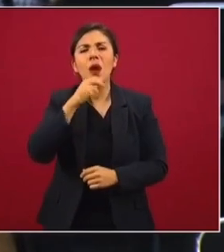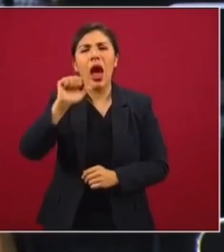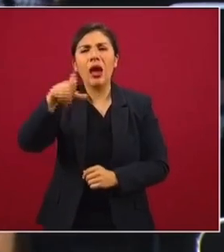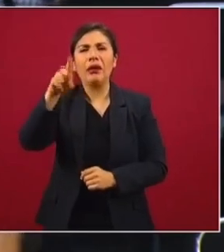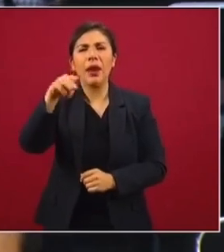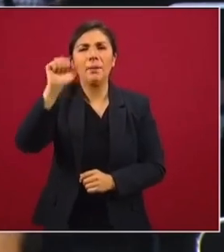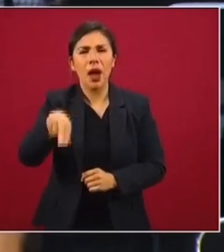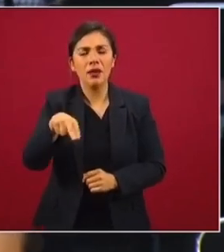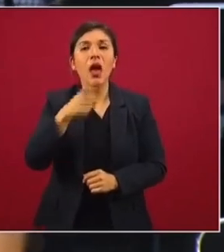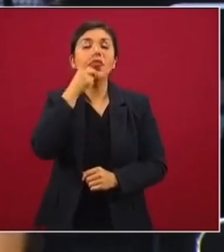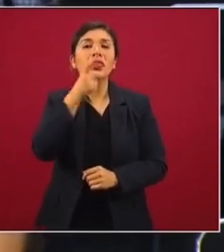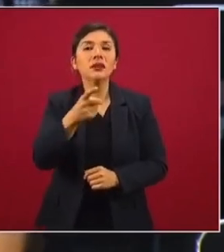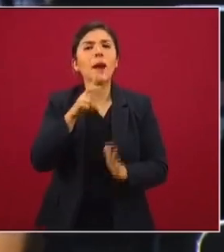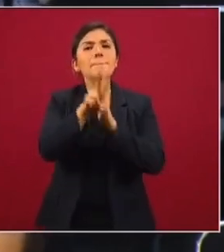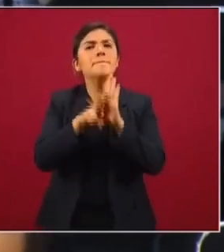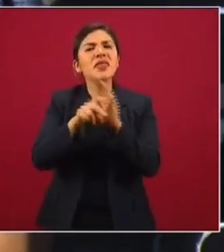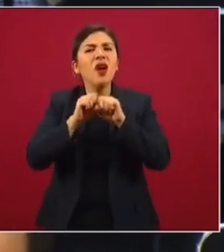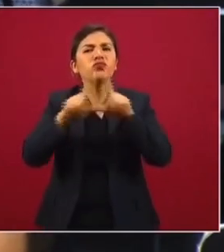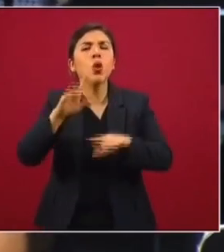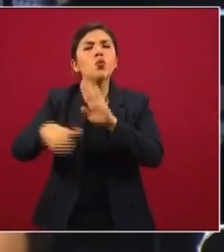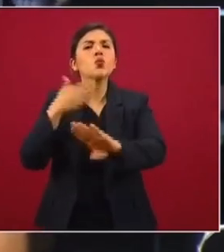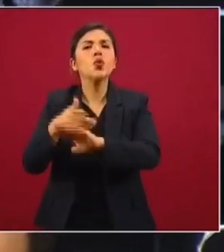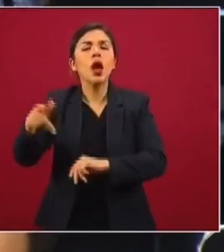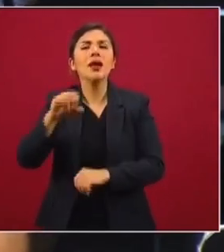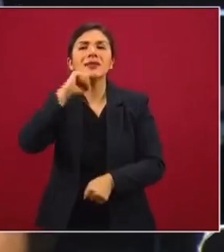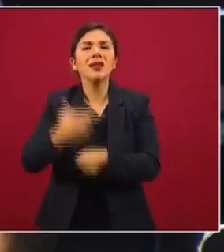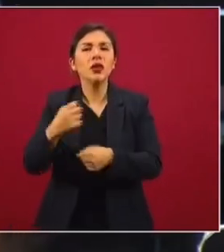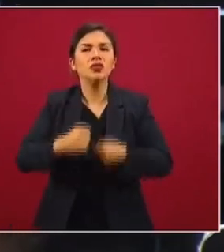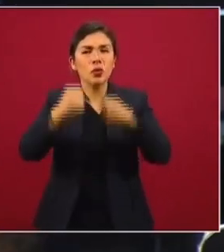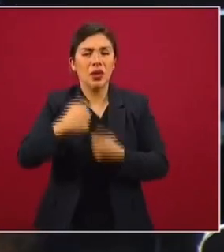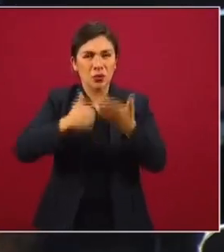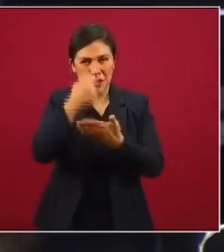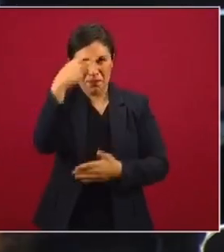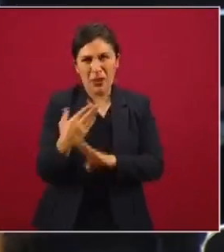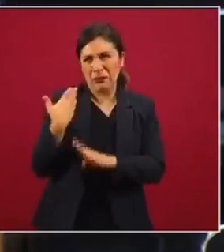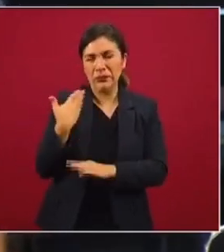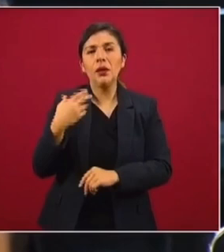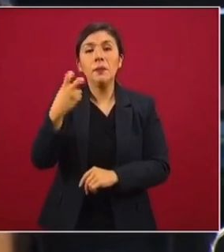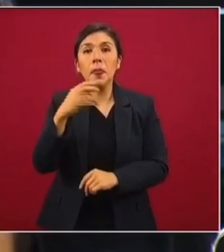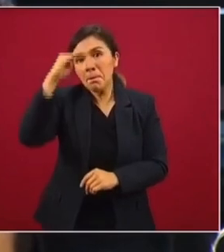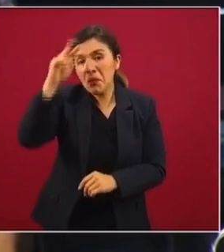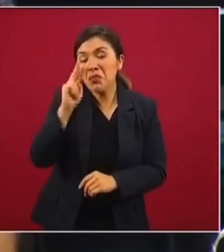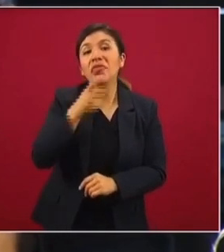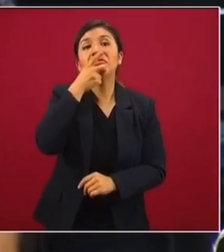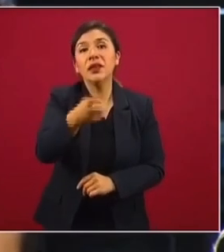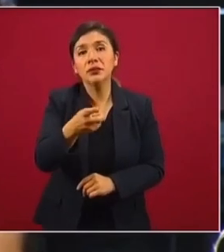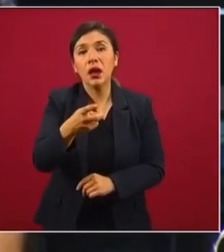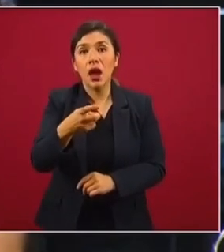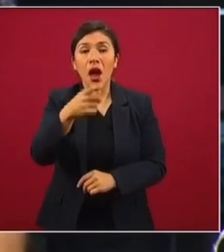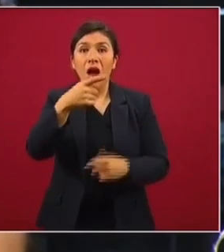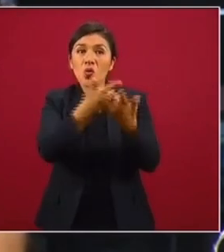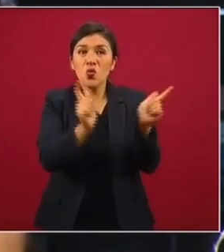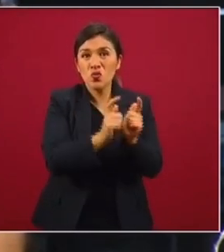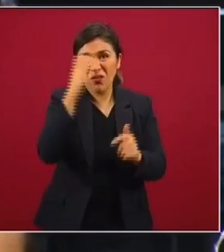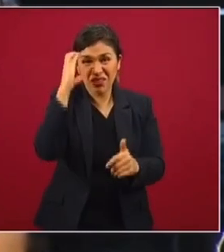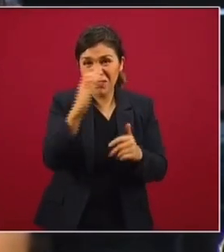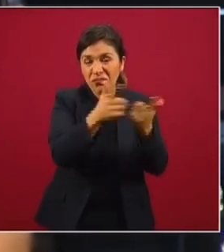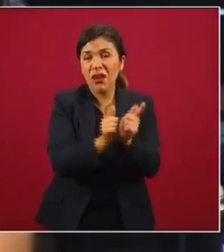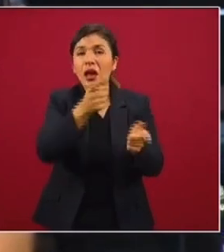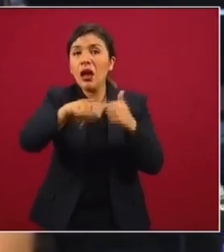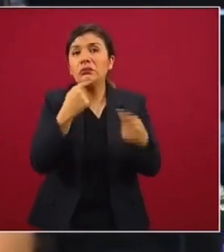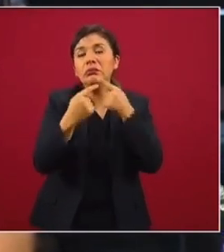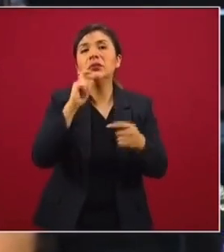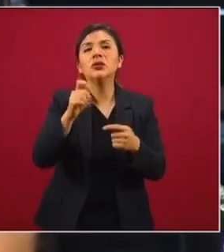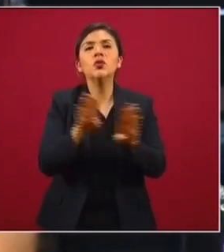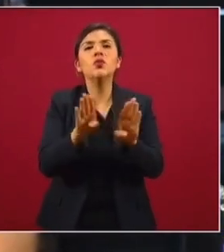Ackerman, pues hablaba del video del atentado al Secretario de Seguridad de la Ciudad de México y comparó, bueno, dijo que los sicarios del narco son la contra cara del